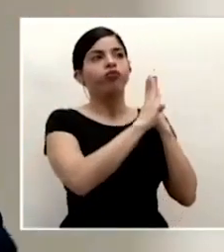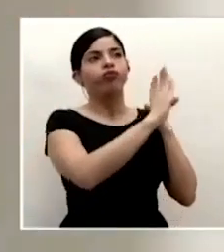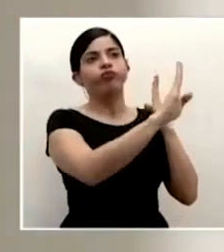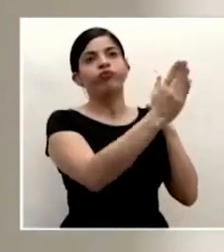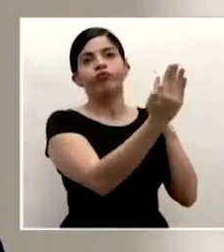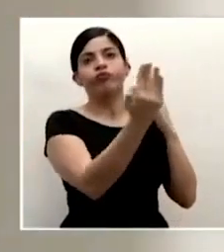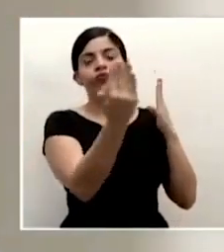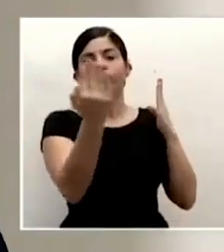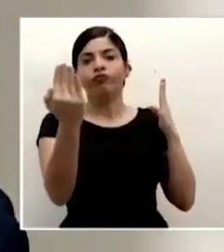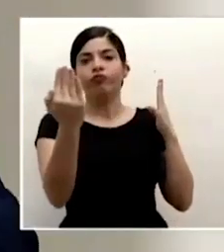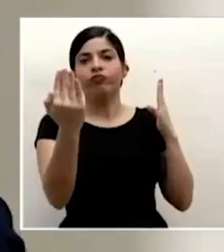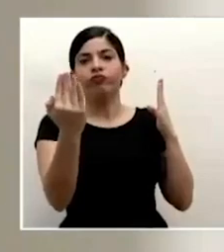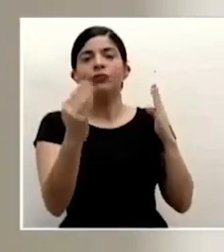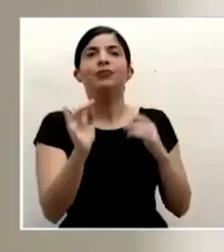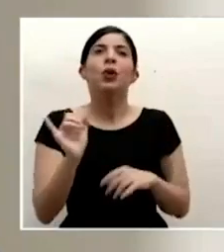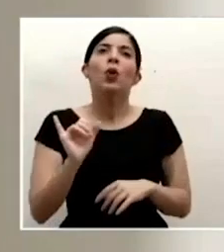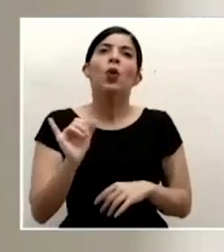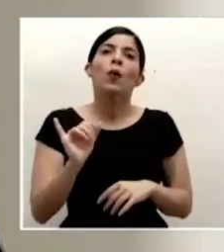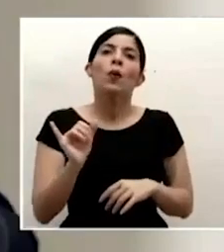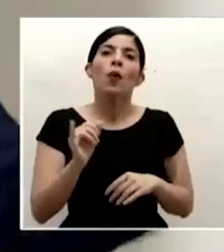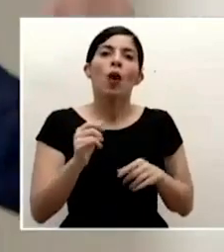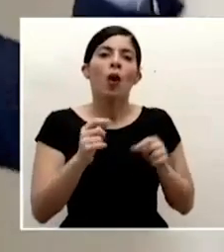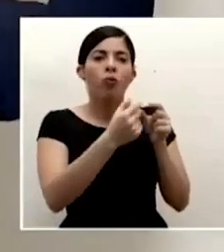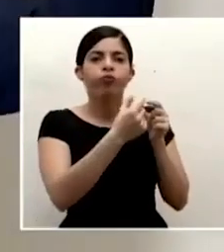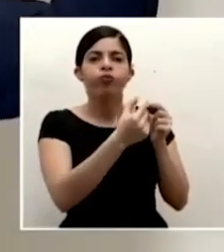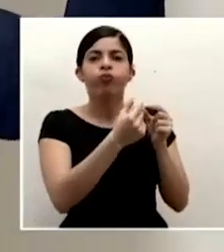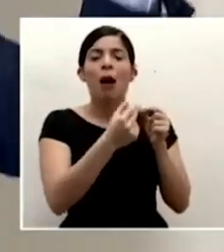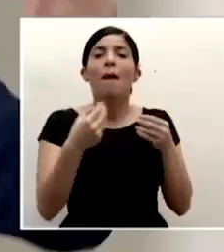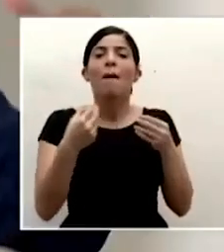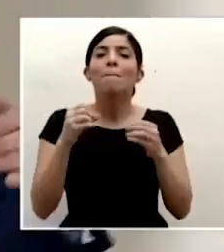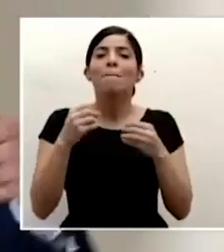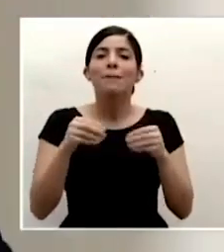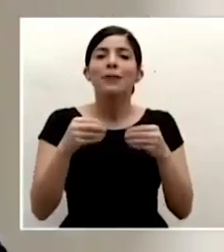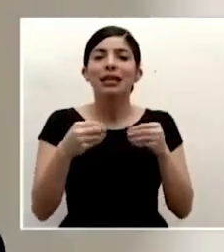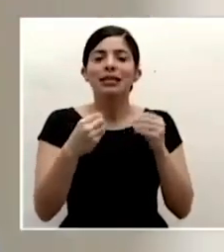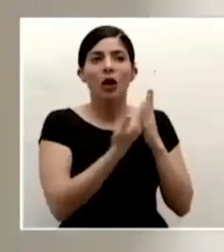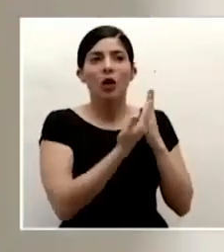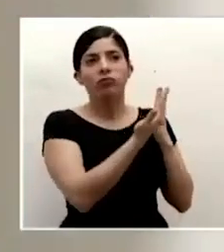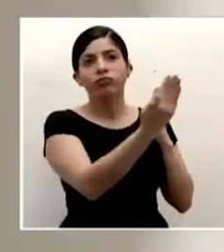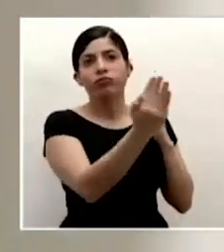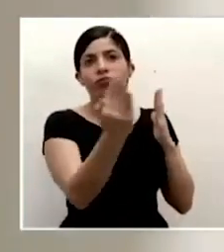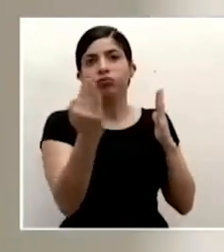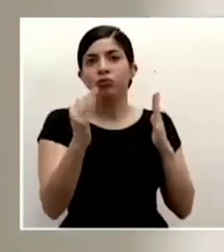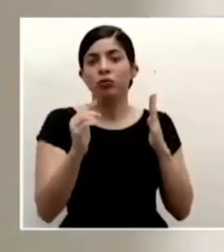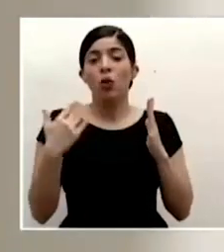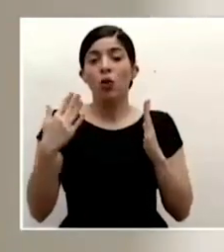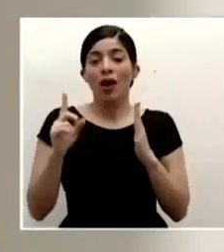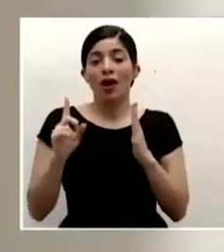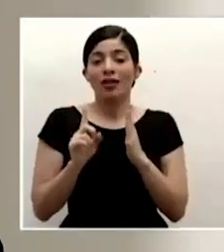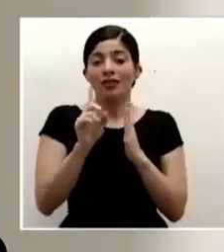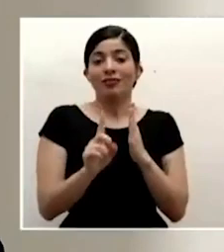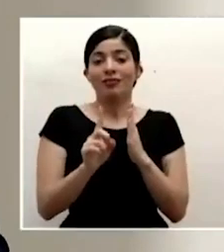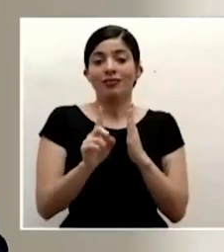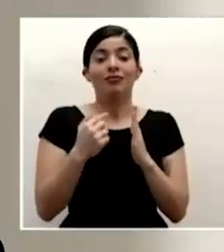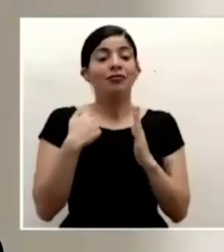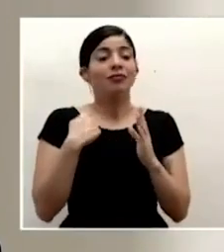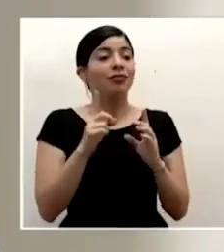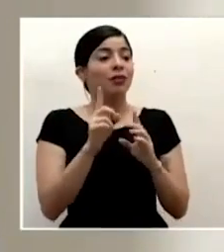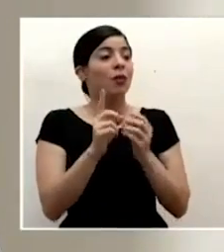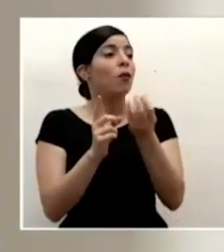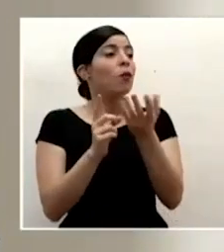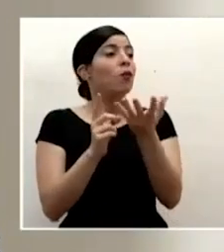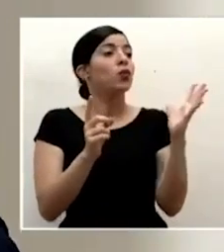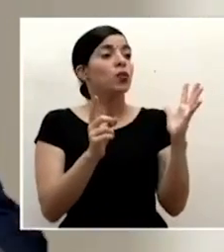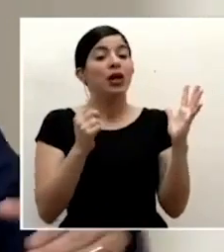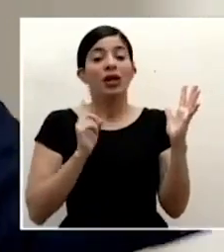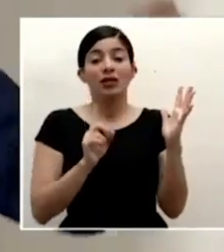como capas gruesas de plástico verdad para proteger al momento de la interacción con el público si ya